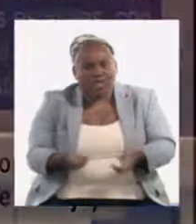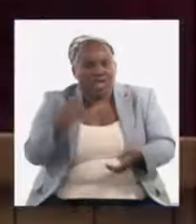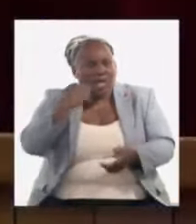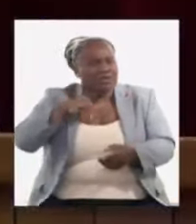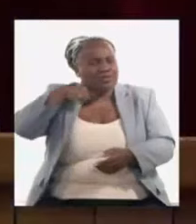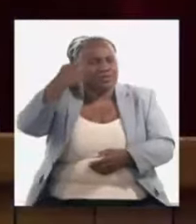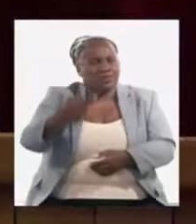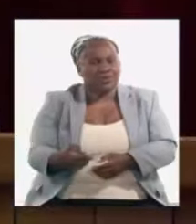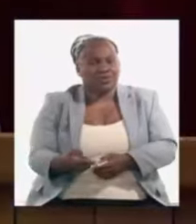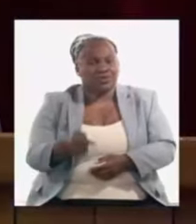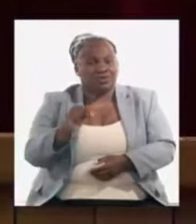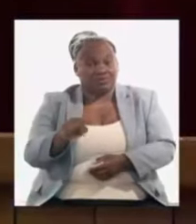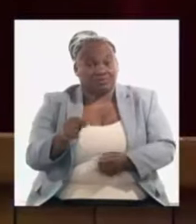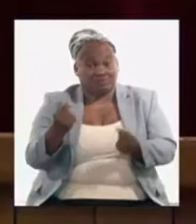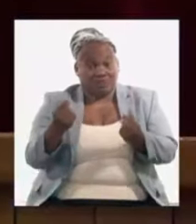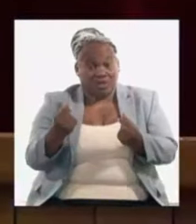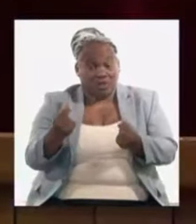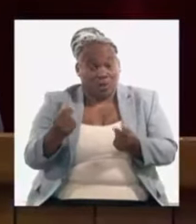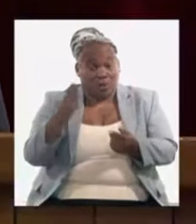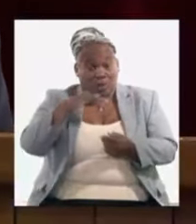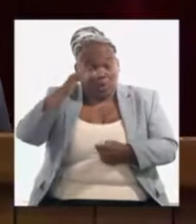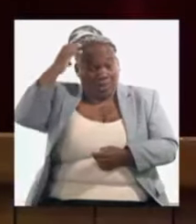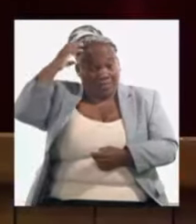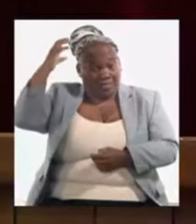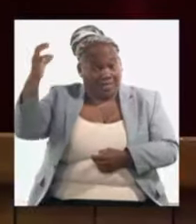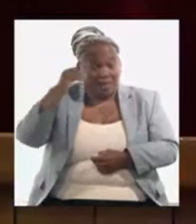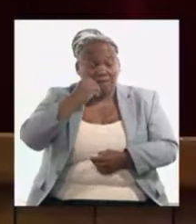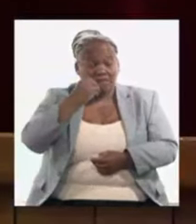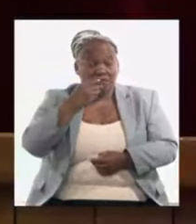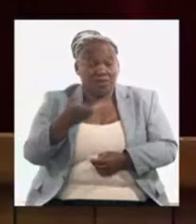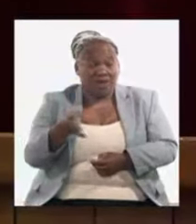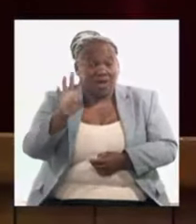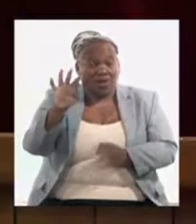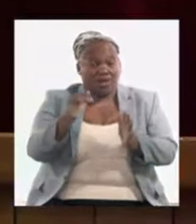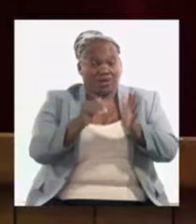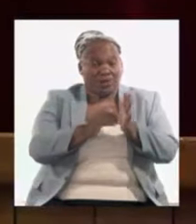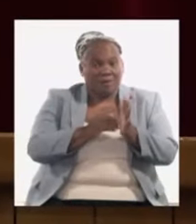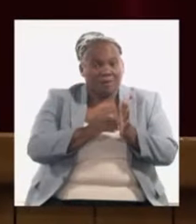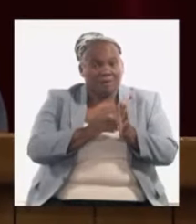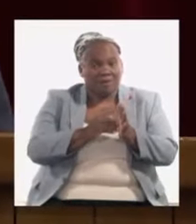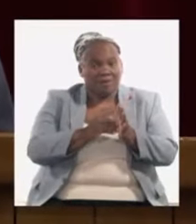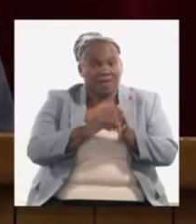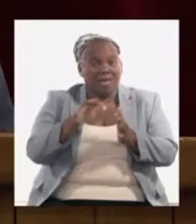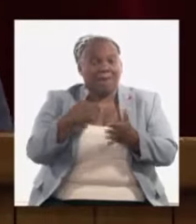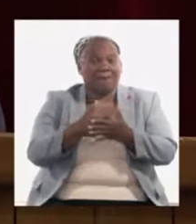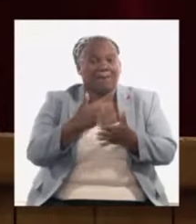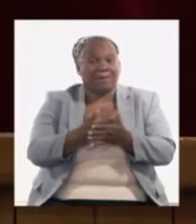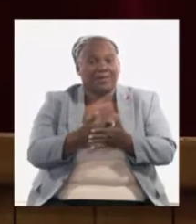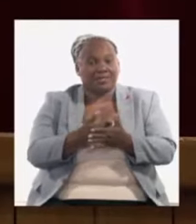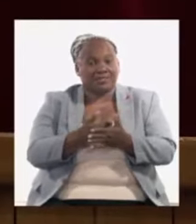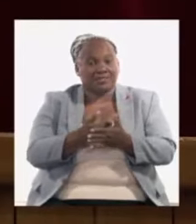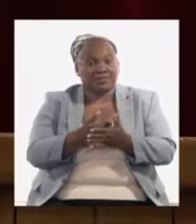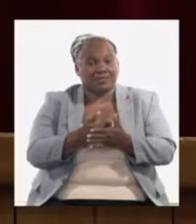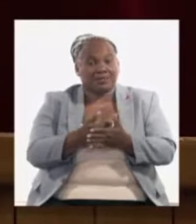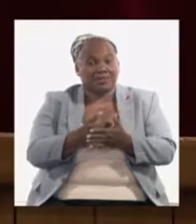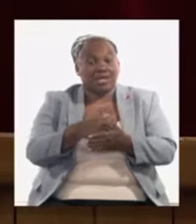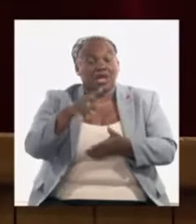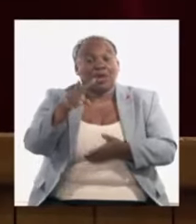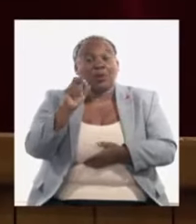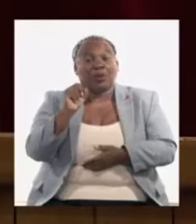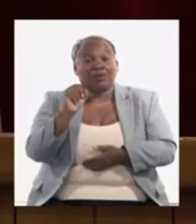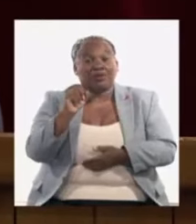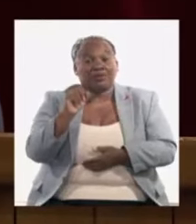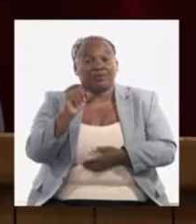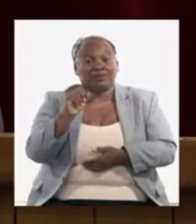año que los actores económicos no estatales pudieran estar en el orden de unas 4 mil nuevas empresas que se incorporan al entramado empresarial del país